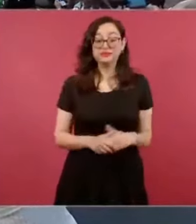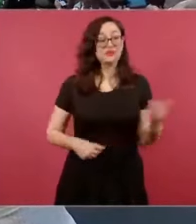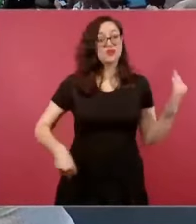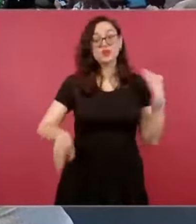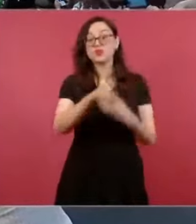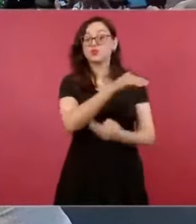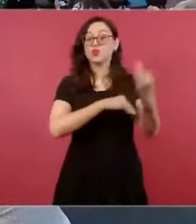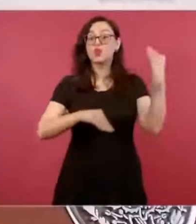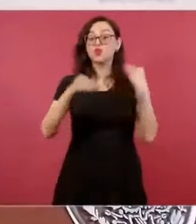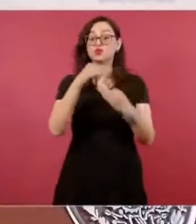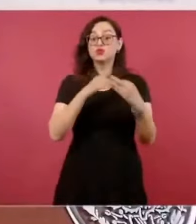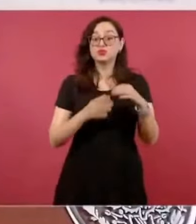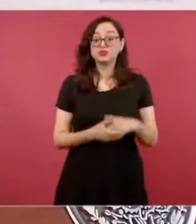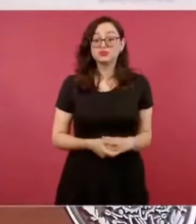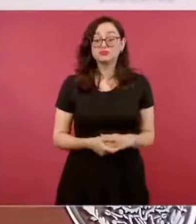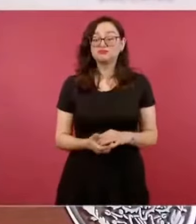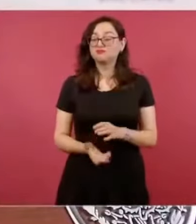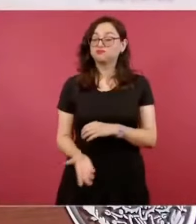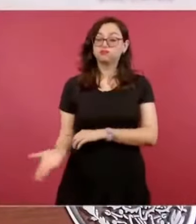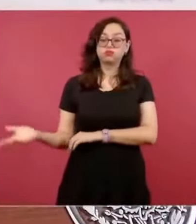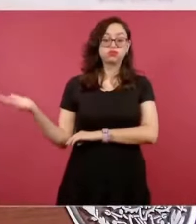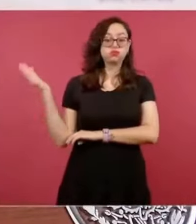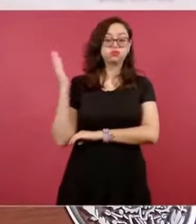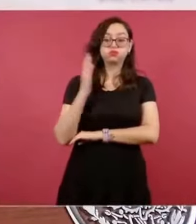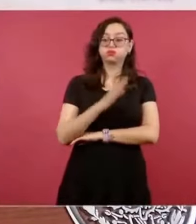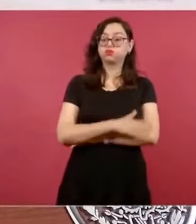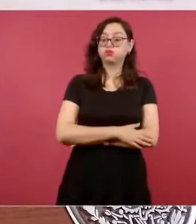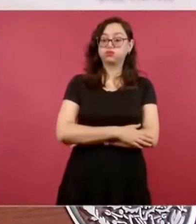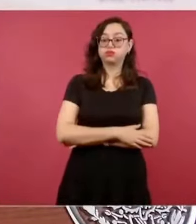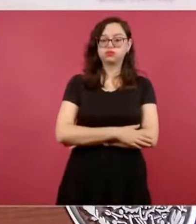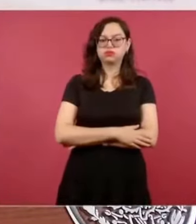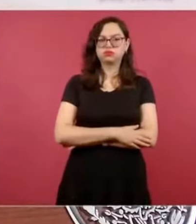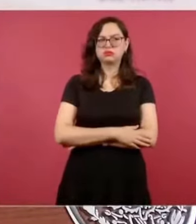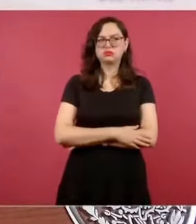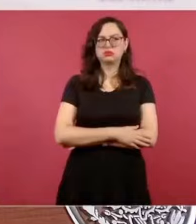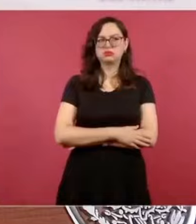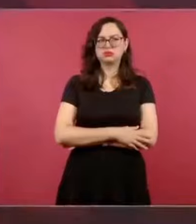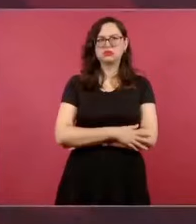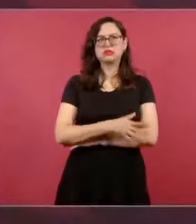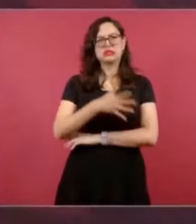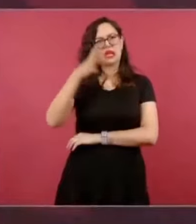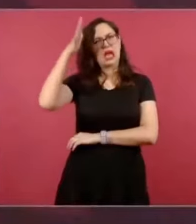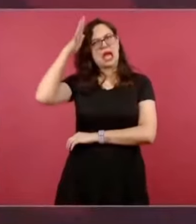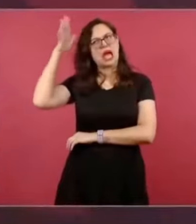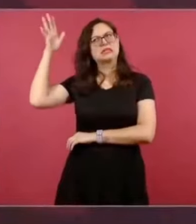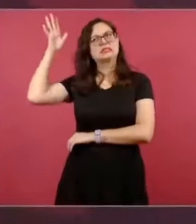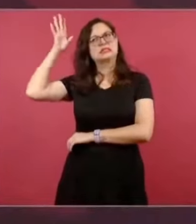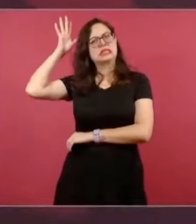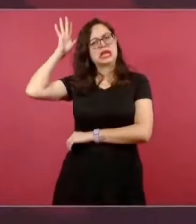Porque hasta eso, en ese entonces Azteca no se portó tan mal,